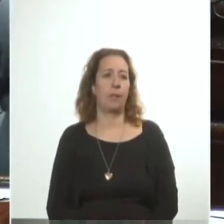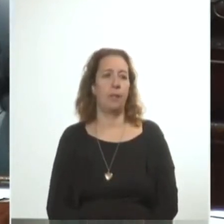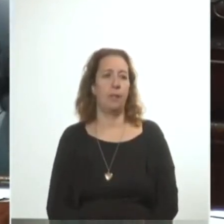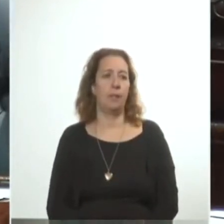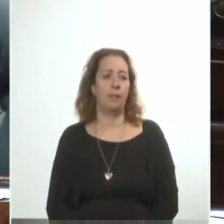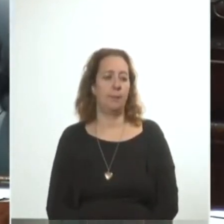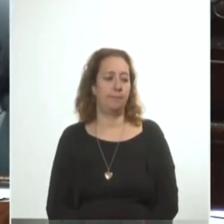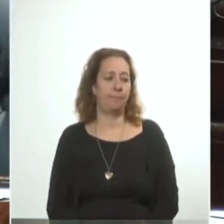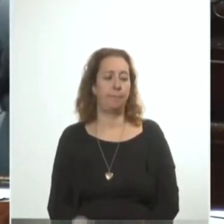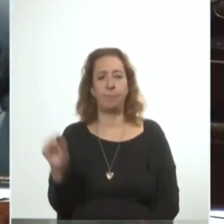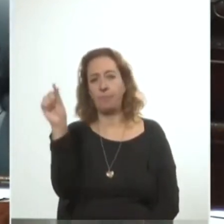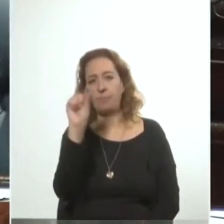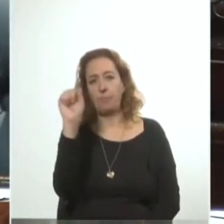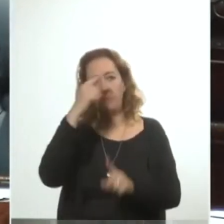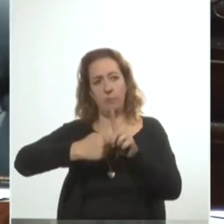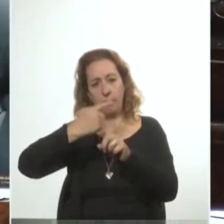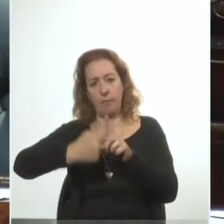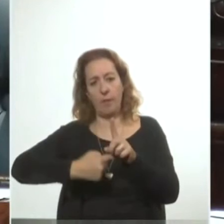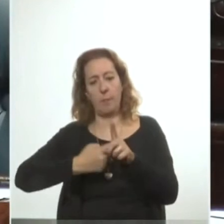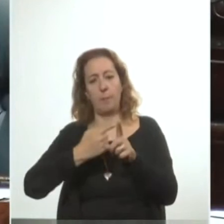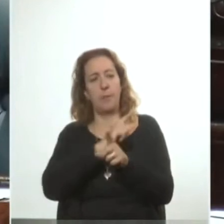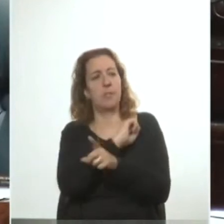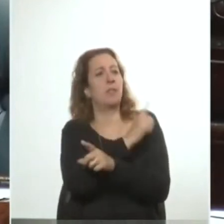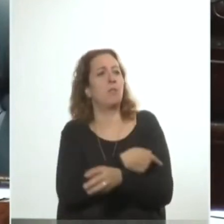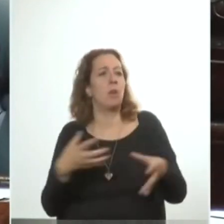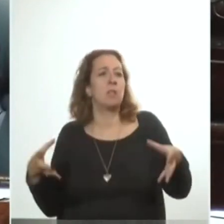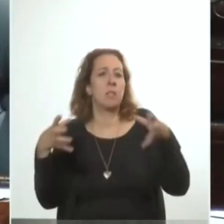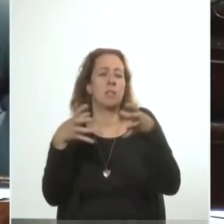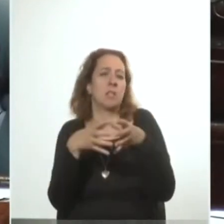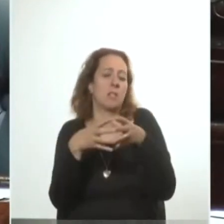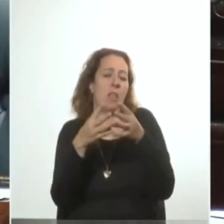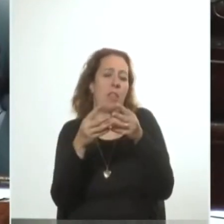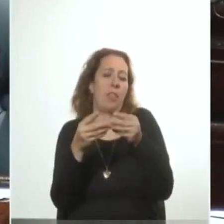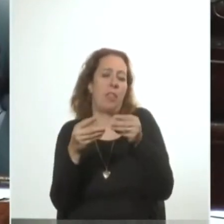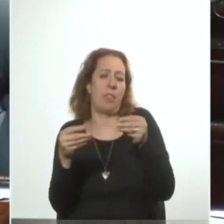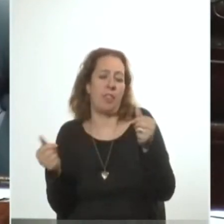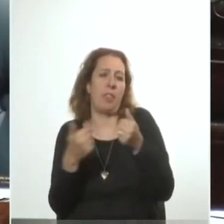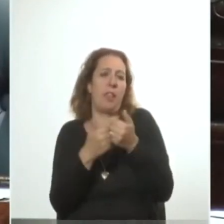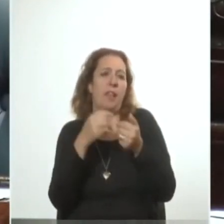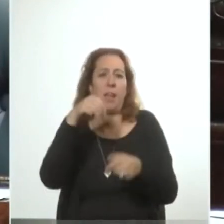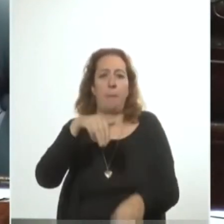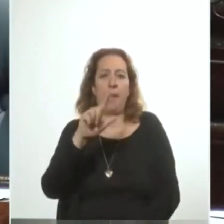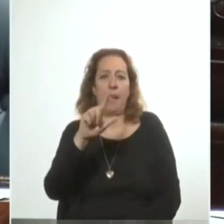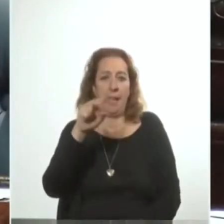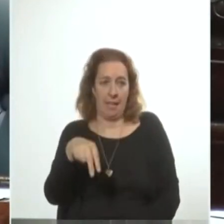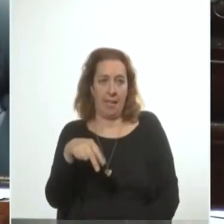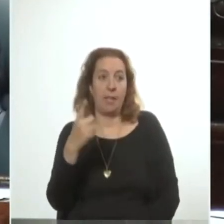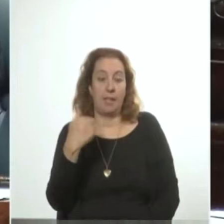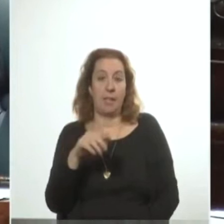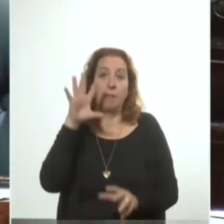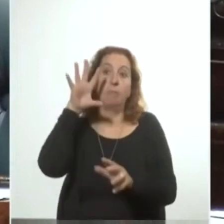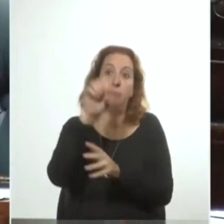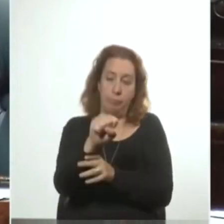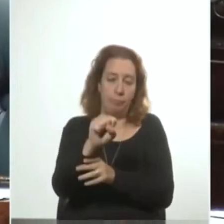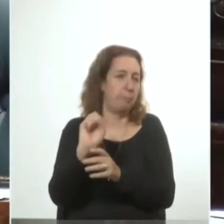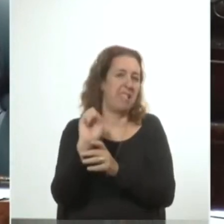En pocos meses, las Fuerzas Conjuntas logran desarticular el aparato del MLN y detuvieron a sus principales